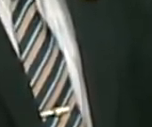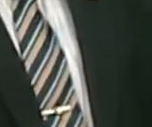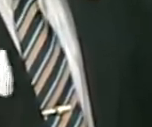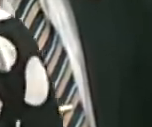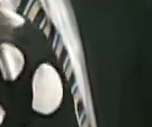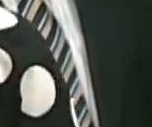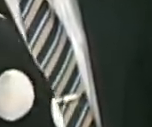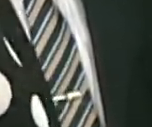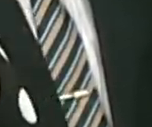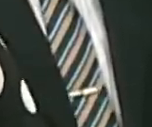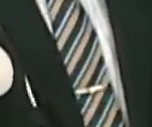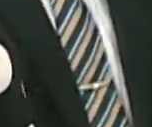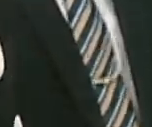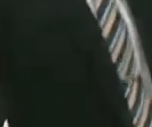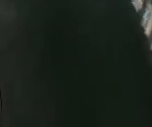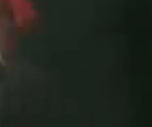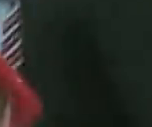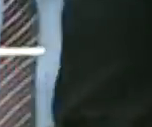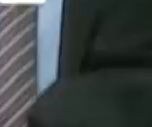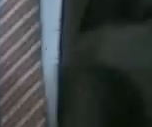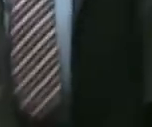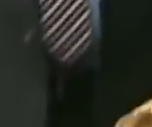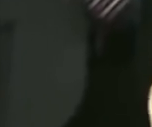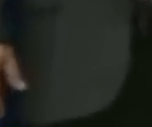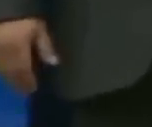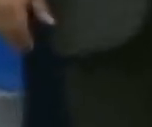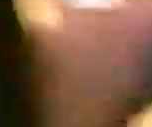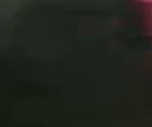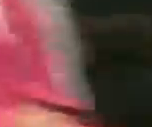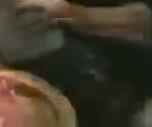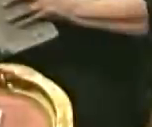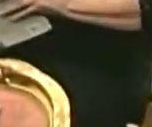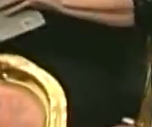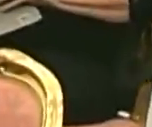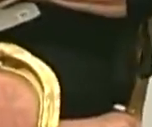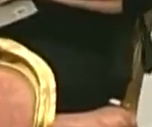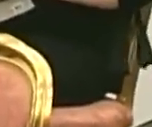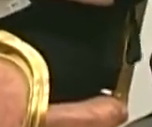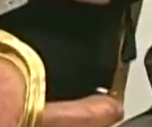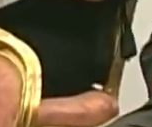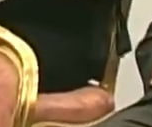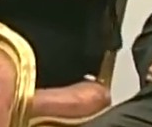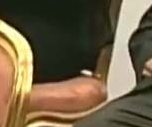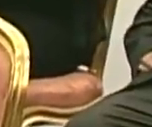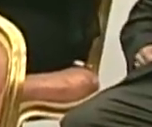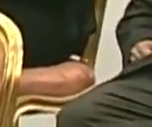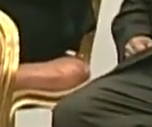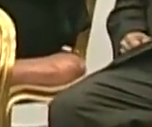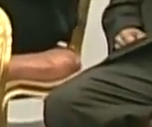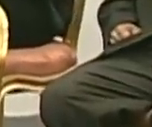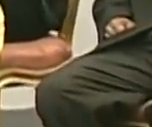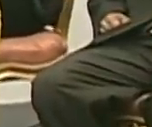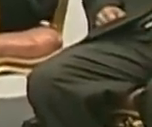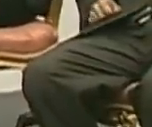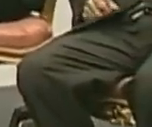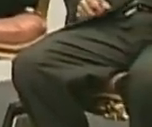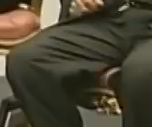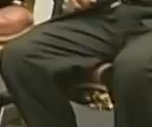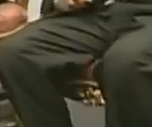bienvenidos a este acto con motivo de la entrega del Premio Nacional de Historia edición 2020